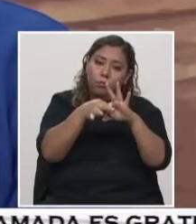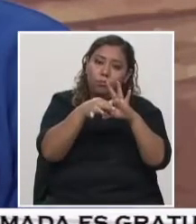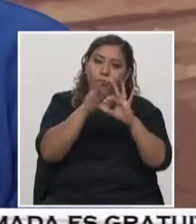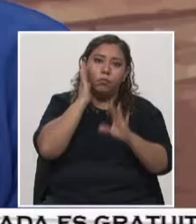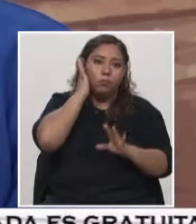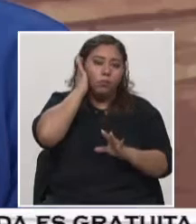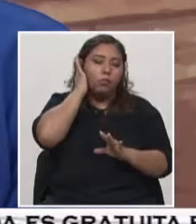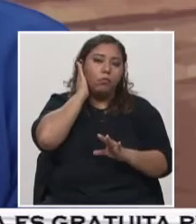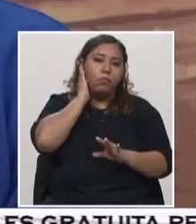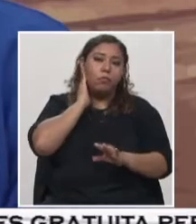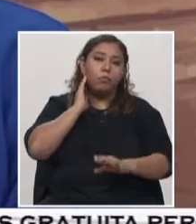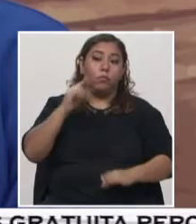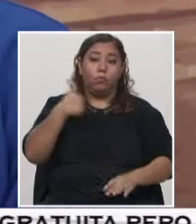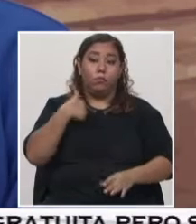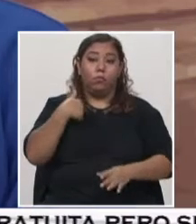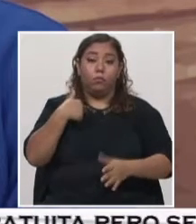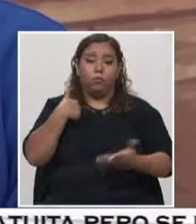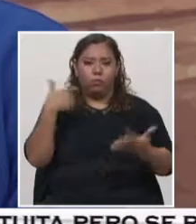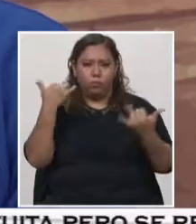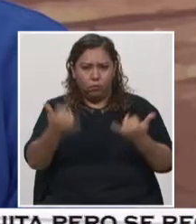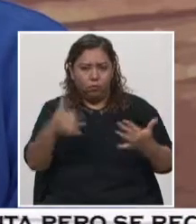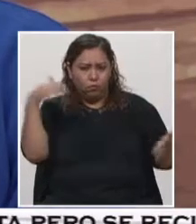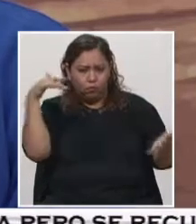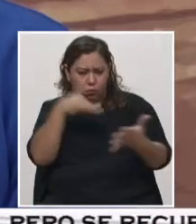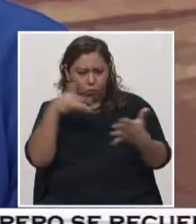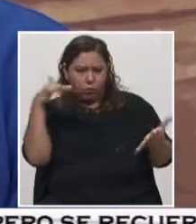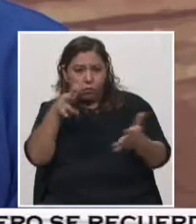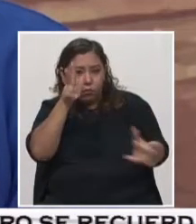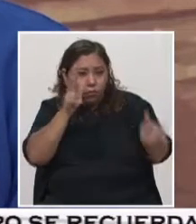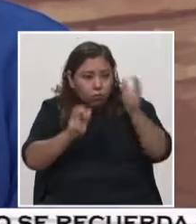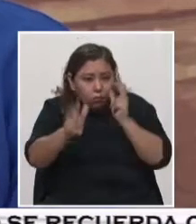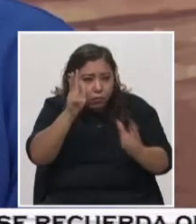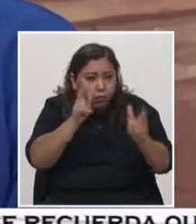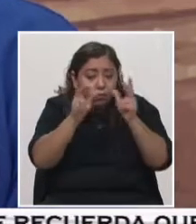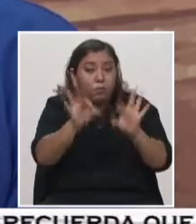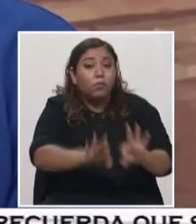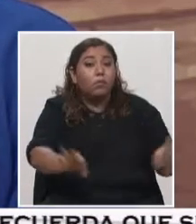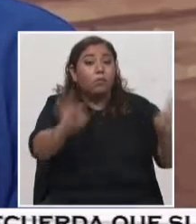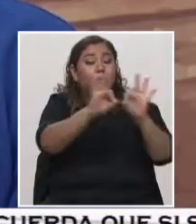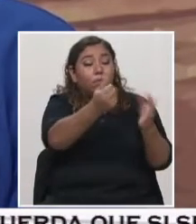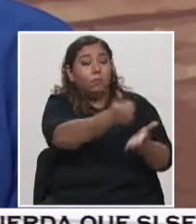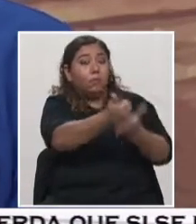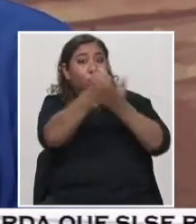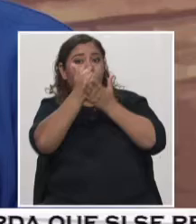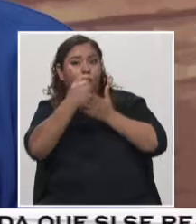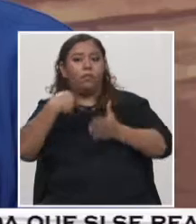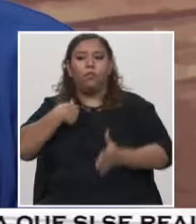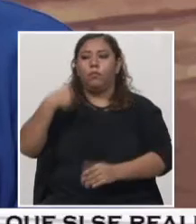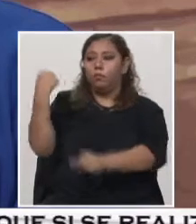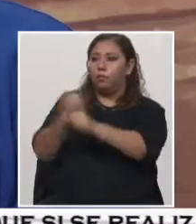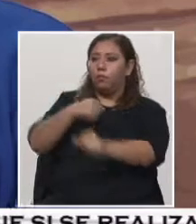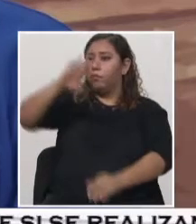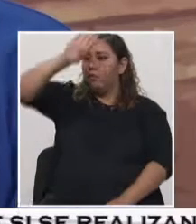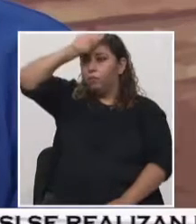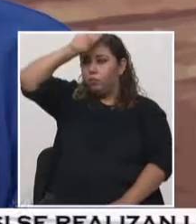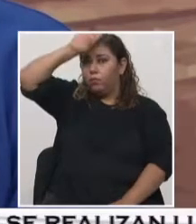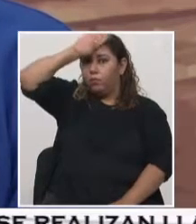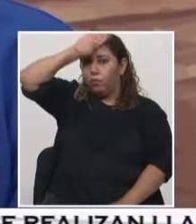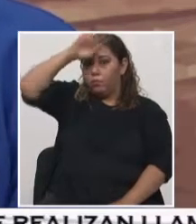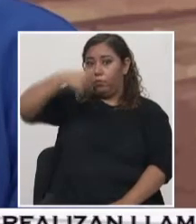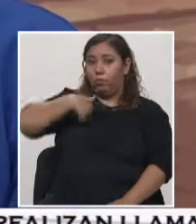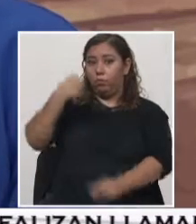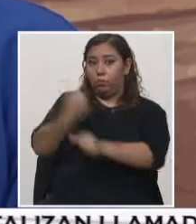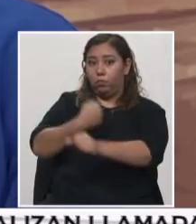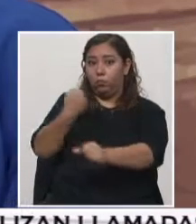oportunidad de adquirir este conocimiento que es de suma importancia en la parte del trabajo que